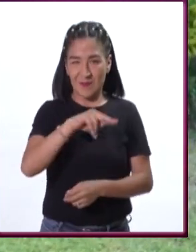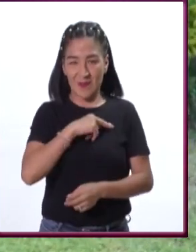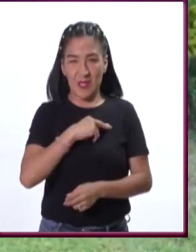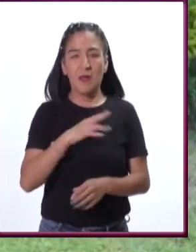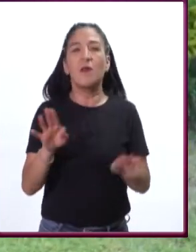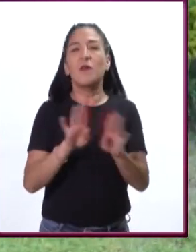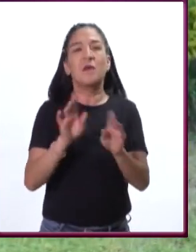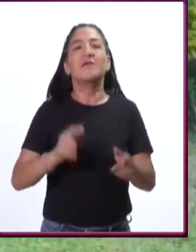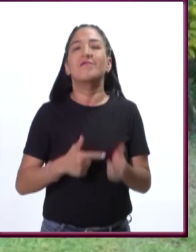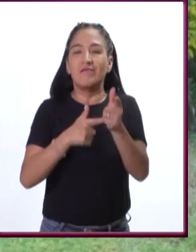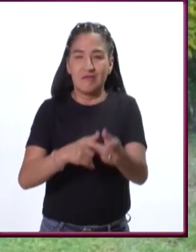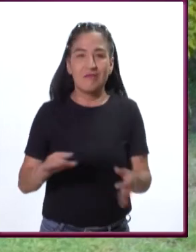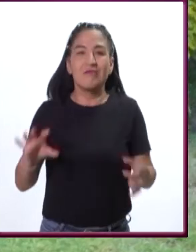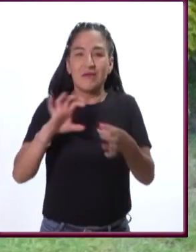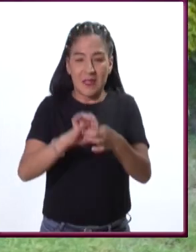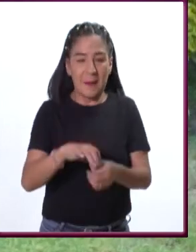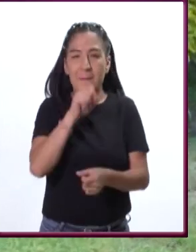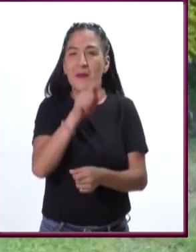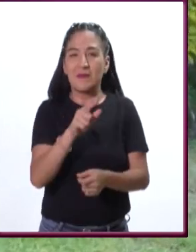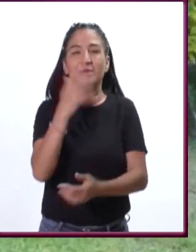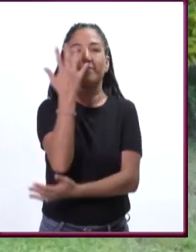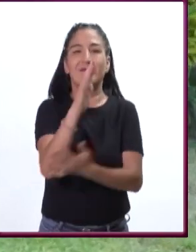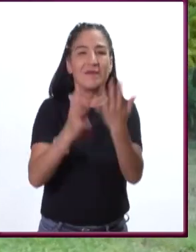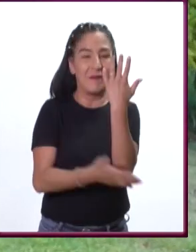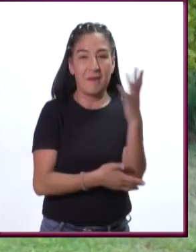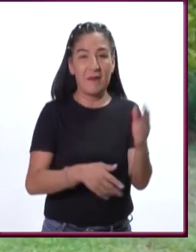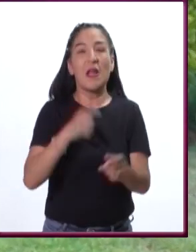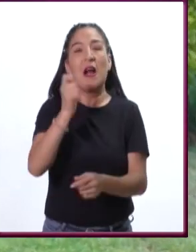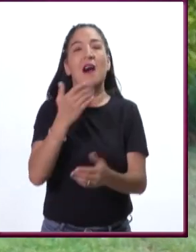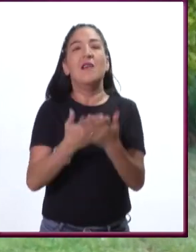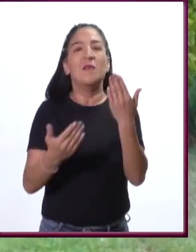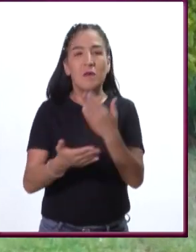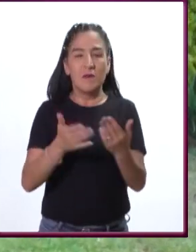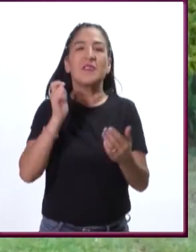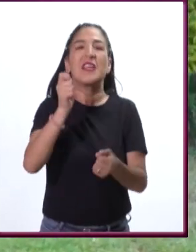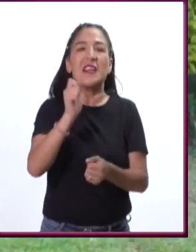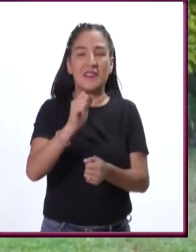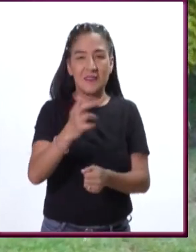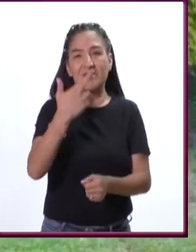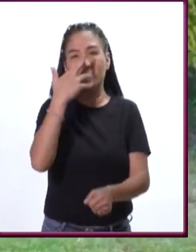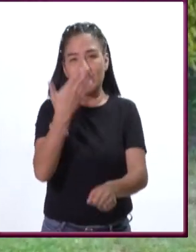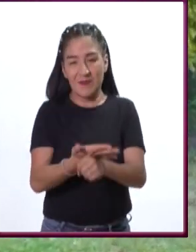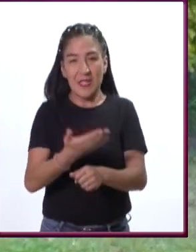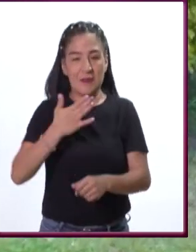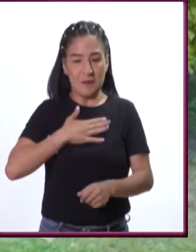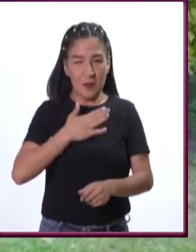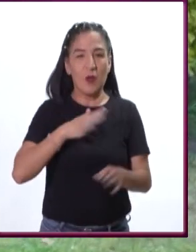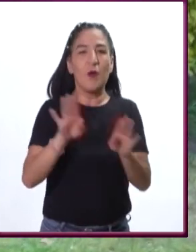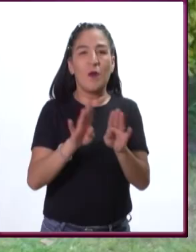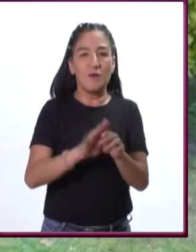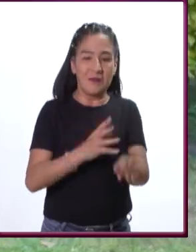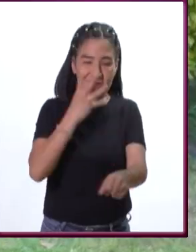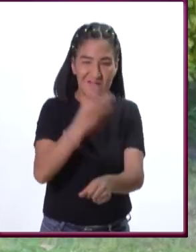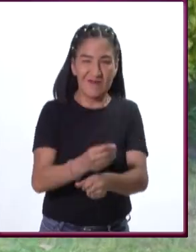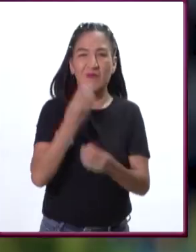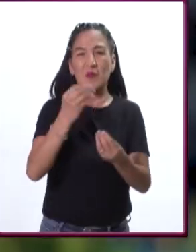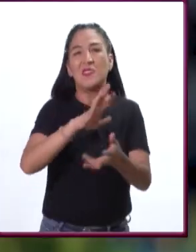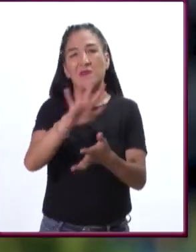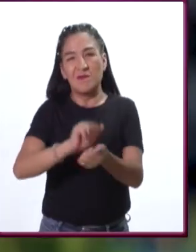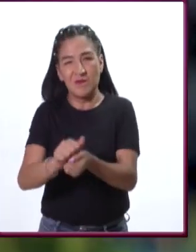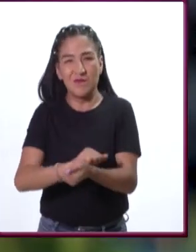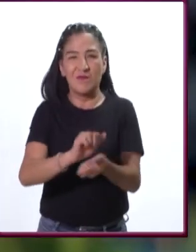siendo uno con la naturaleza, pero ahora está en nuestras manos la responsabilidad de reparar tanta destrucción.